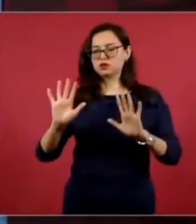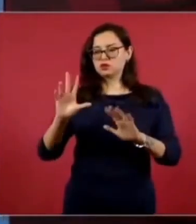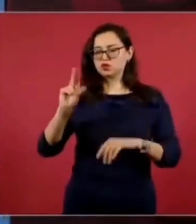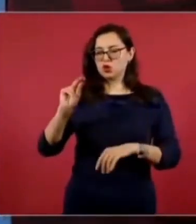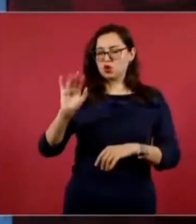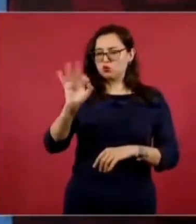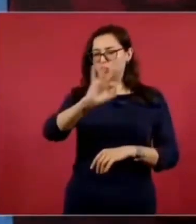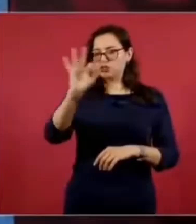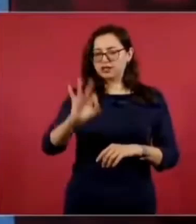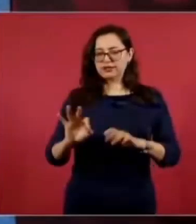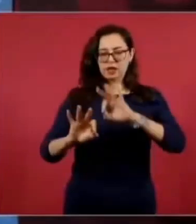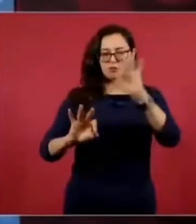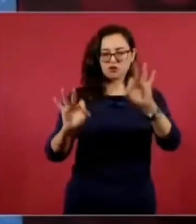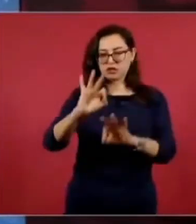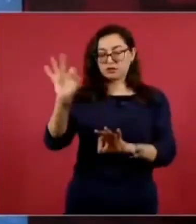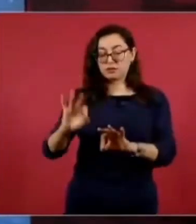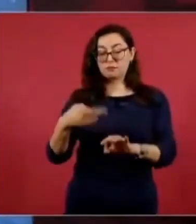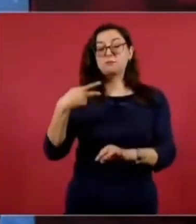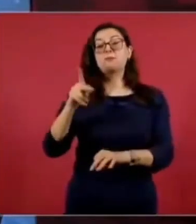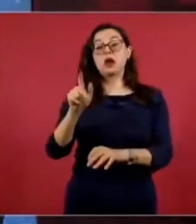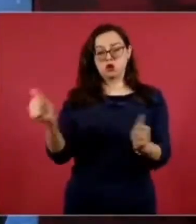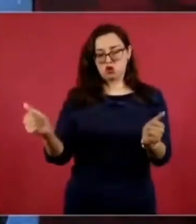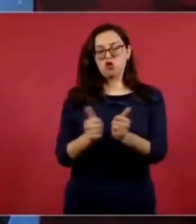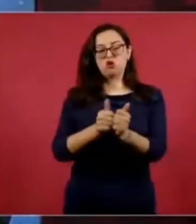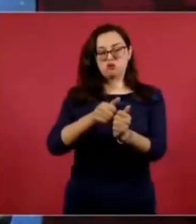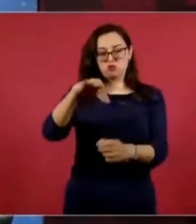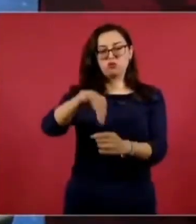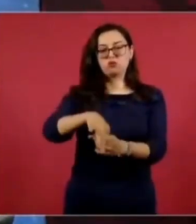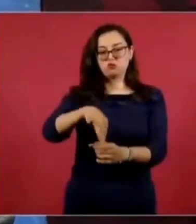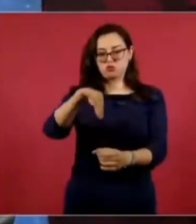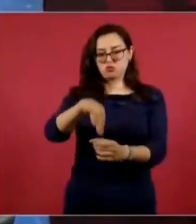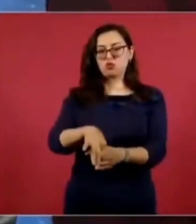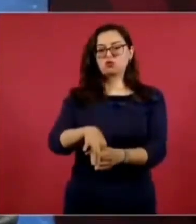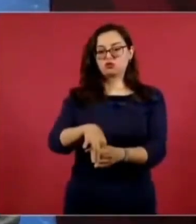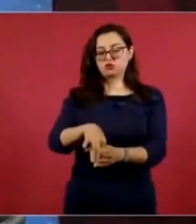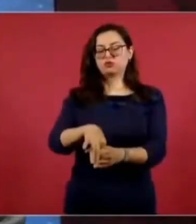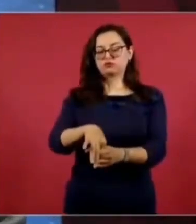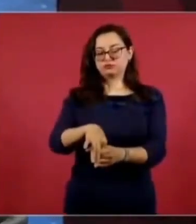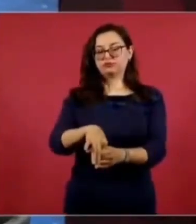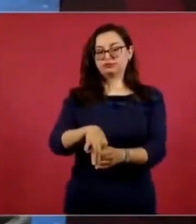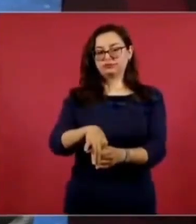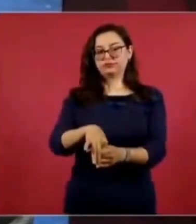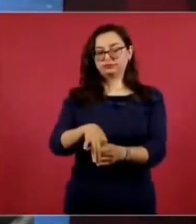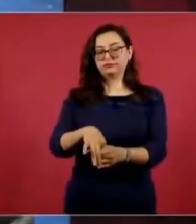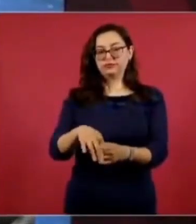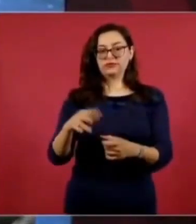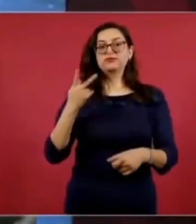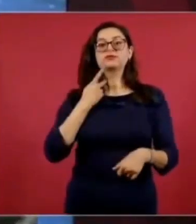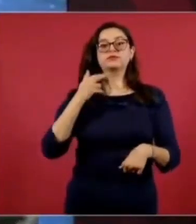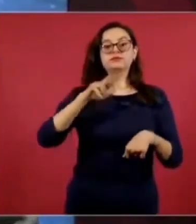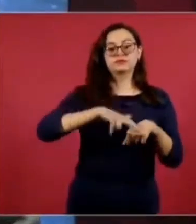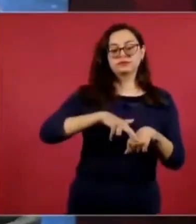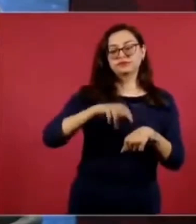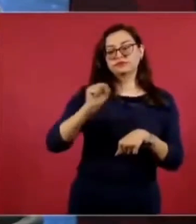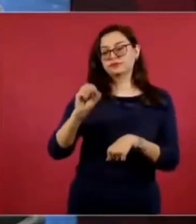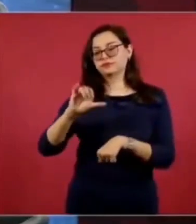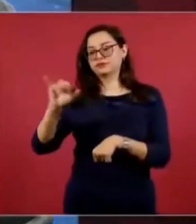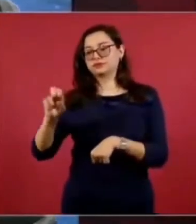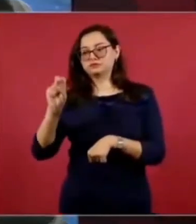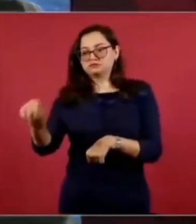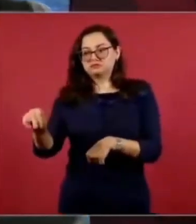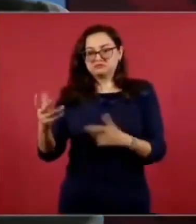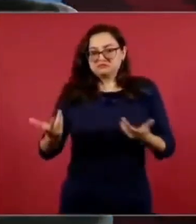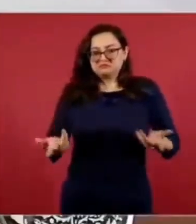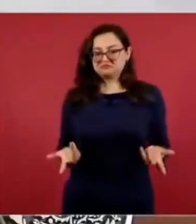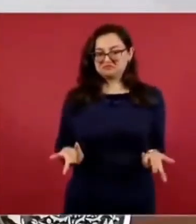de la República, a los integrantes del Poder Judicial. Entonces, no es algo